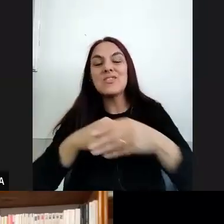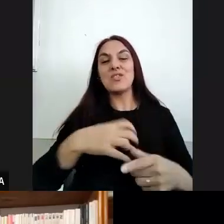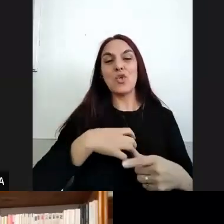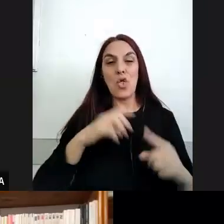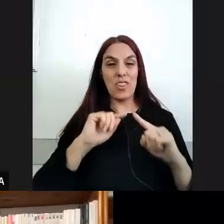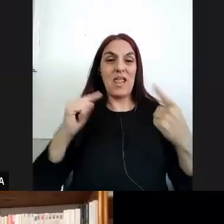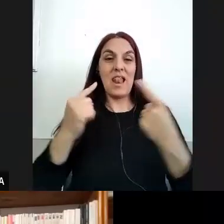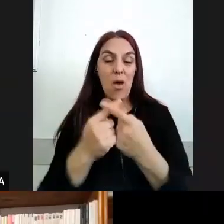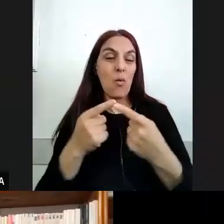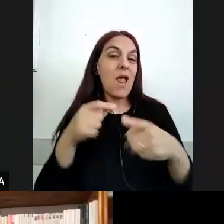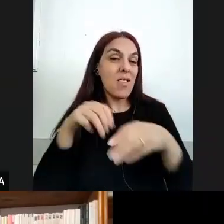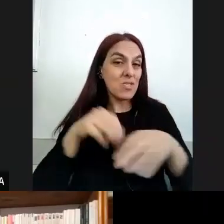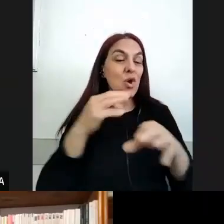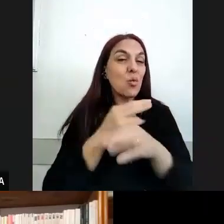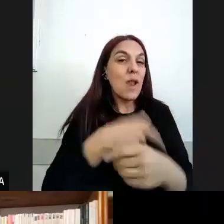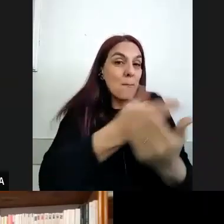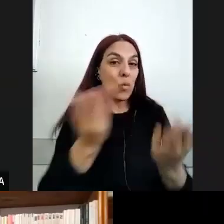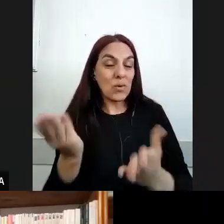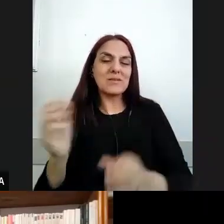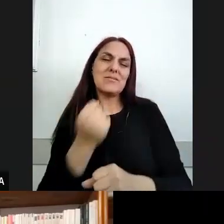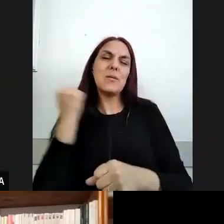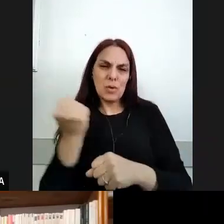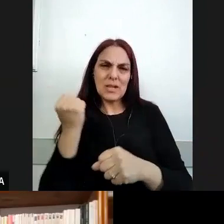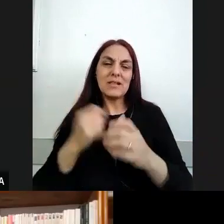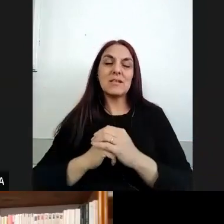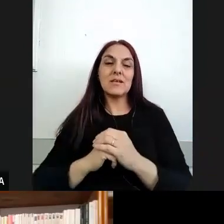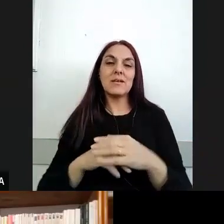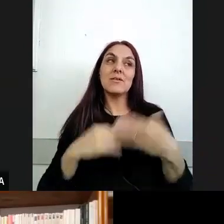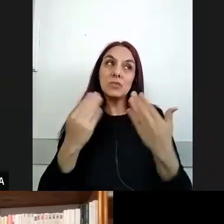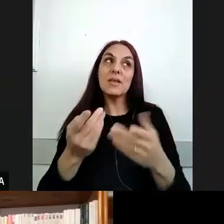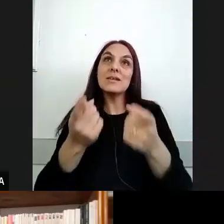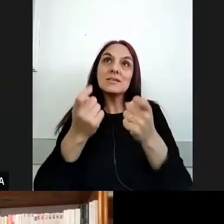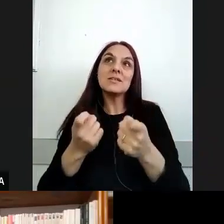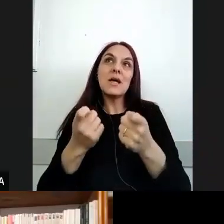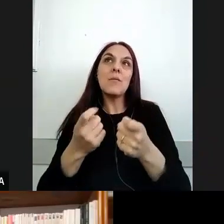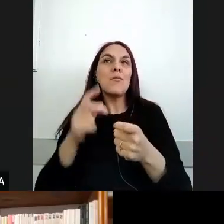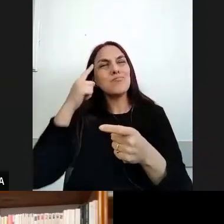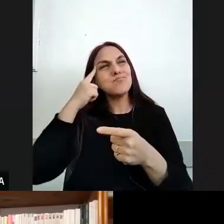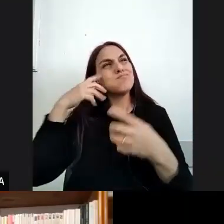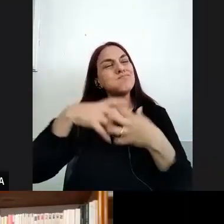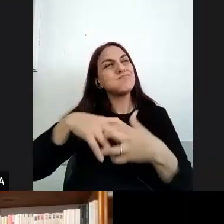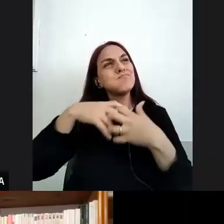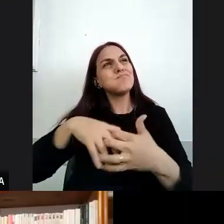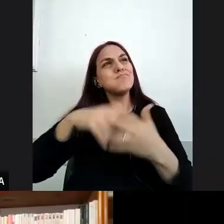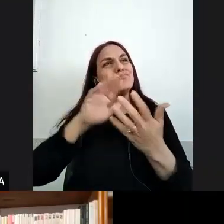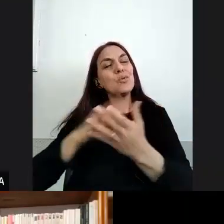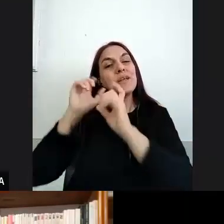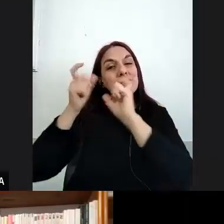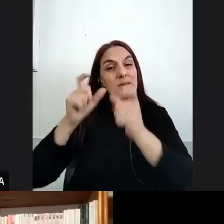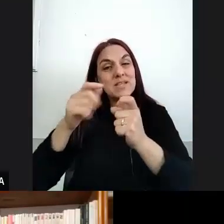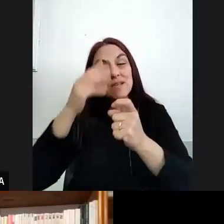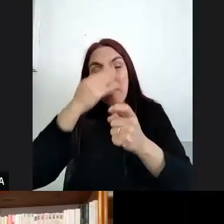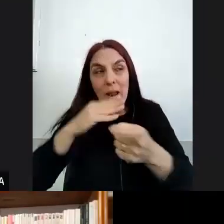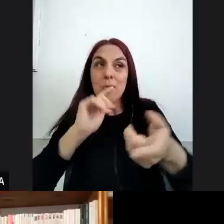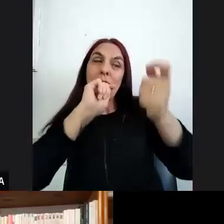en escuelas públicas y ahí volvemos también a la necesidad a veces de pensar las experiencias para revisar las concepciones de la formación